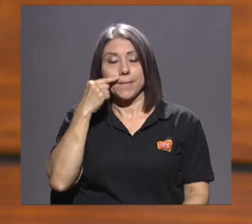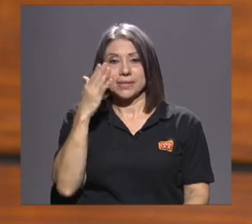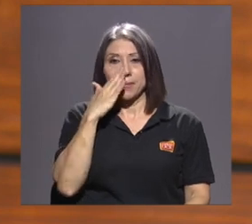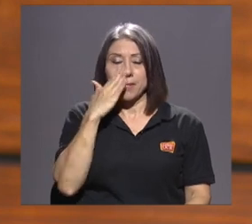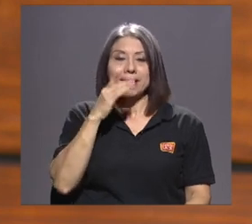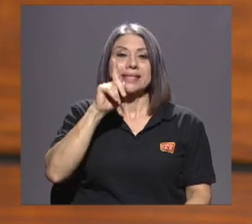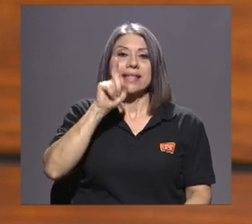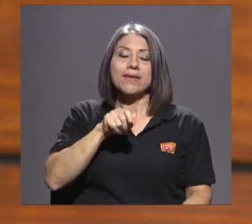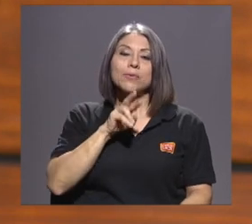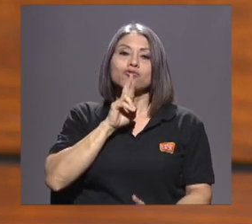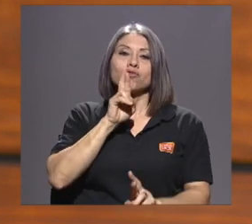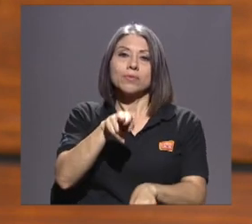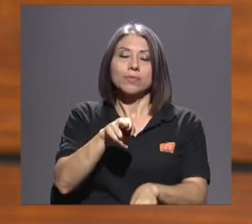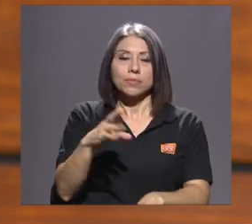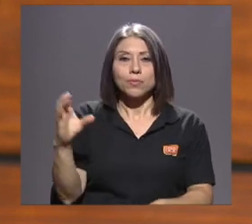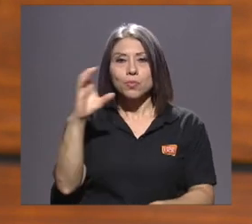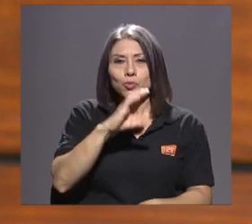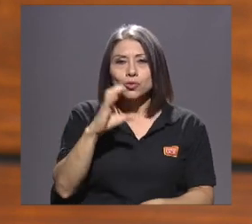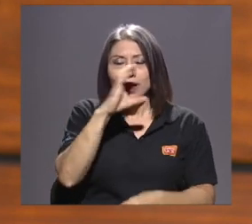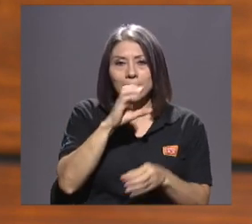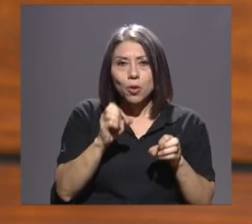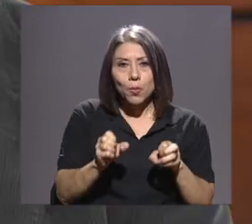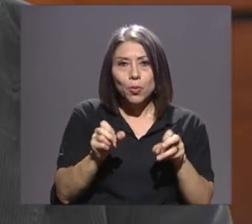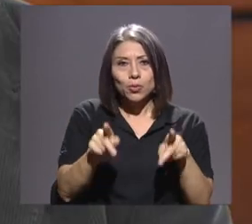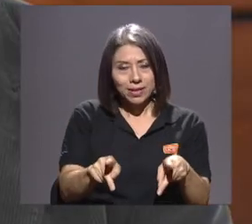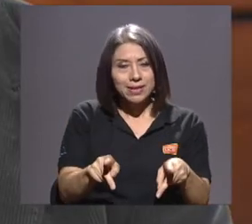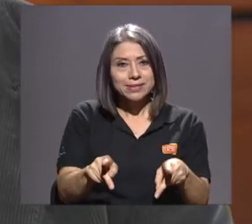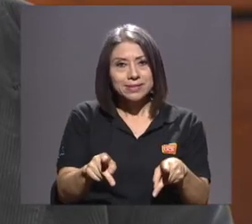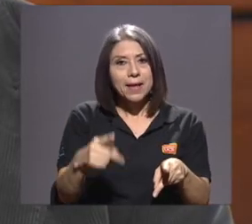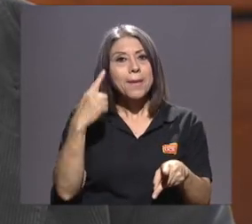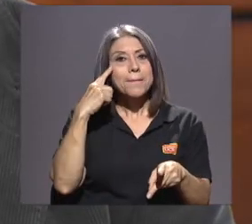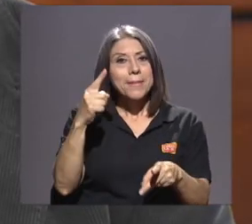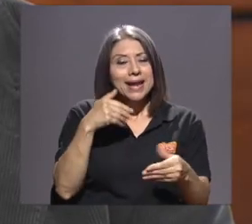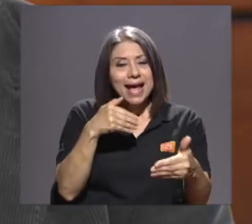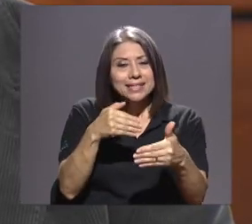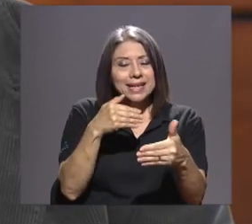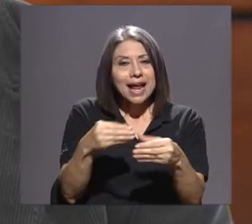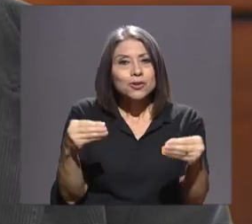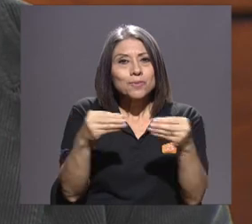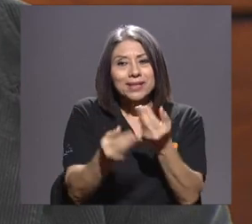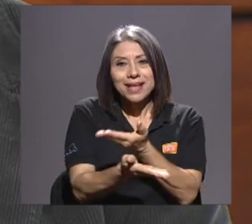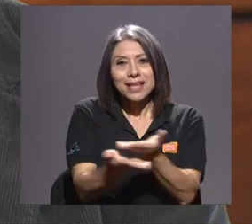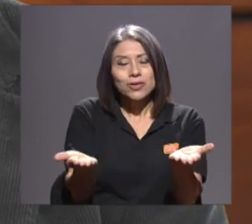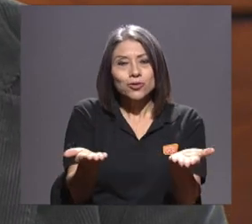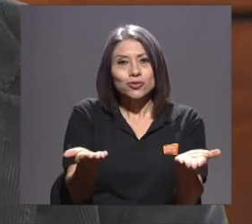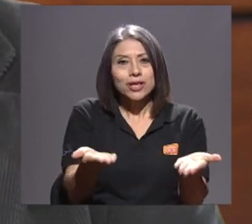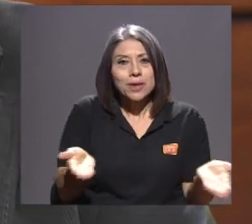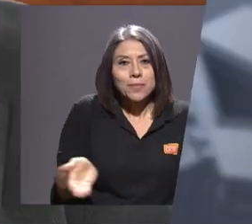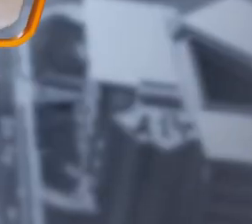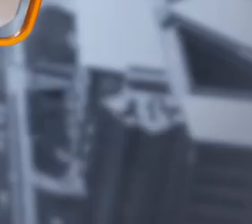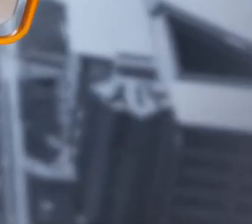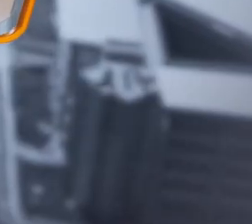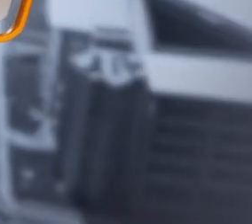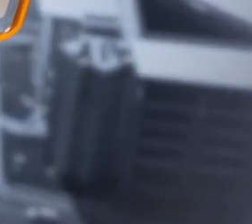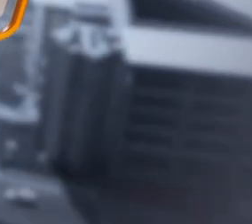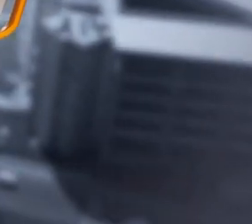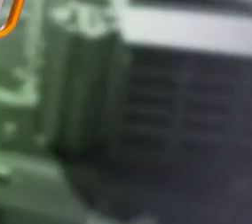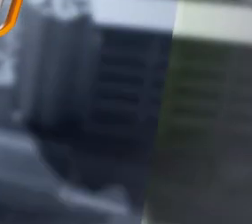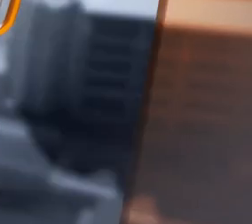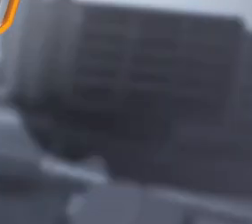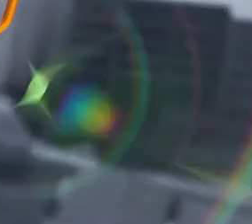responder y buscar estas oportunidades para acercarnos más a ellos y promover el diálogo. Muchísimas gracias. Con mucho gusto.